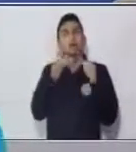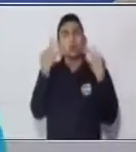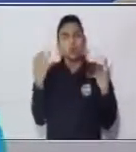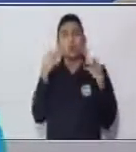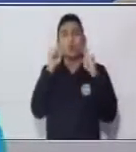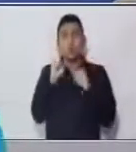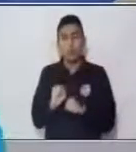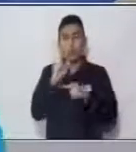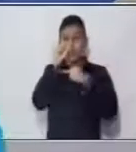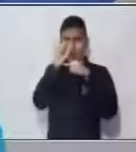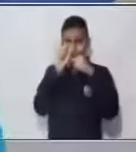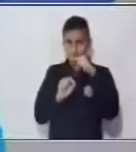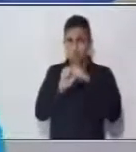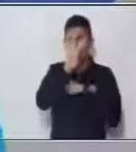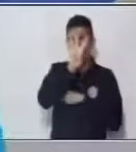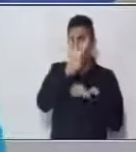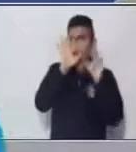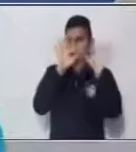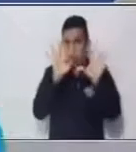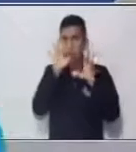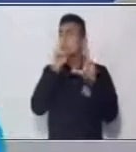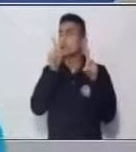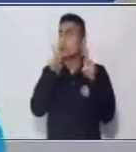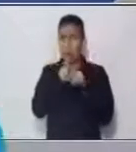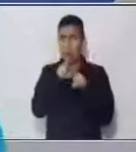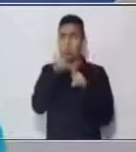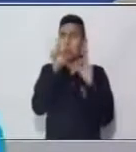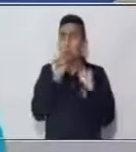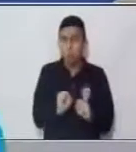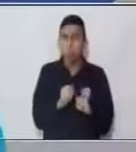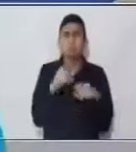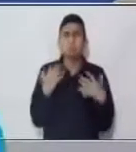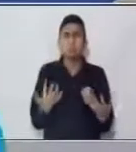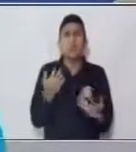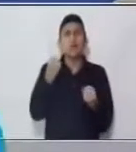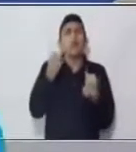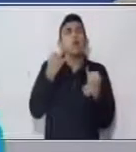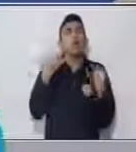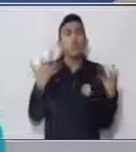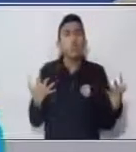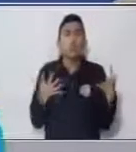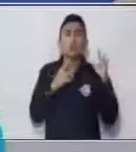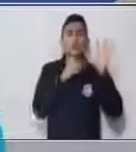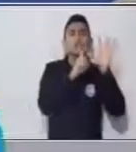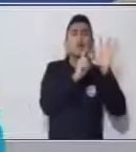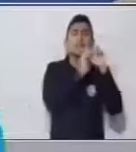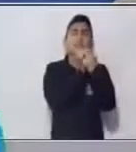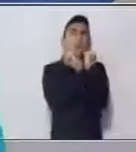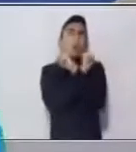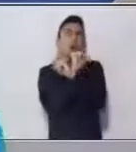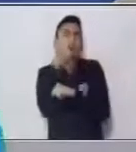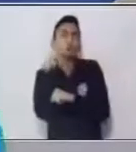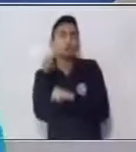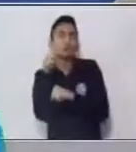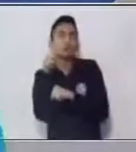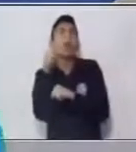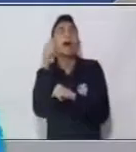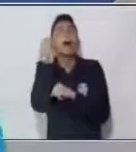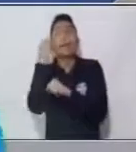a 48. También podríamos pensar en qué número multiplicado por 6 mide 48.